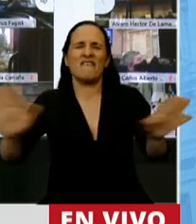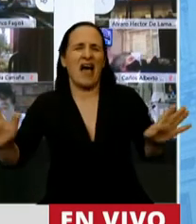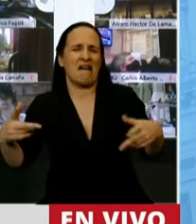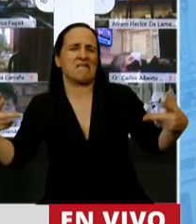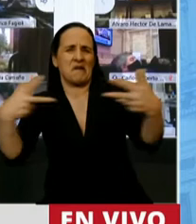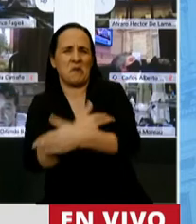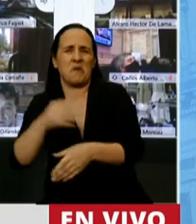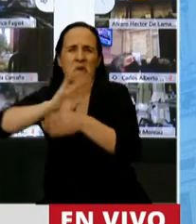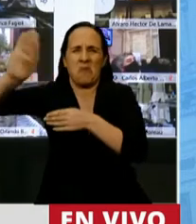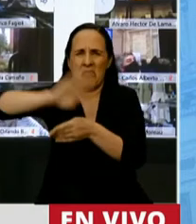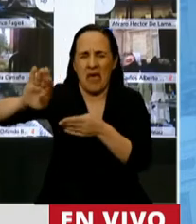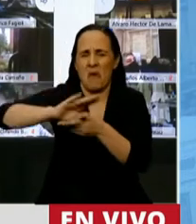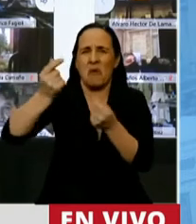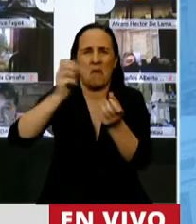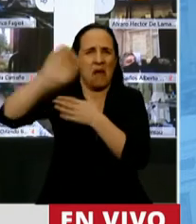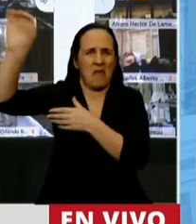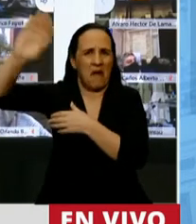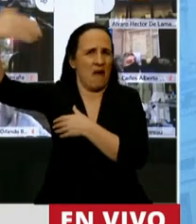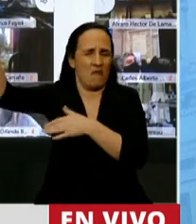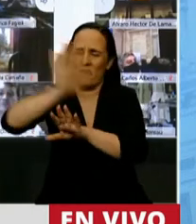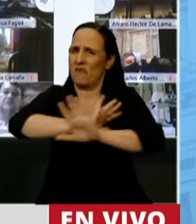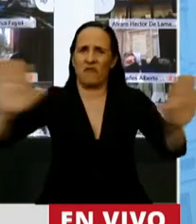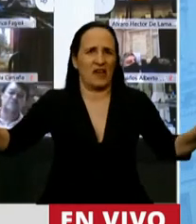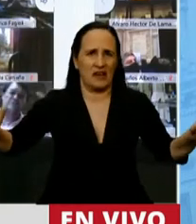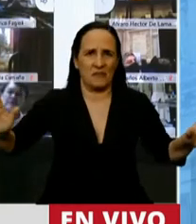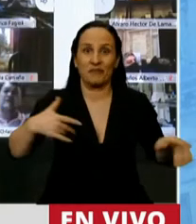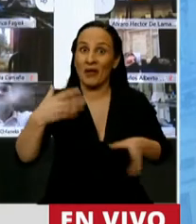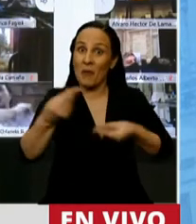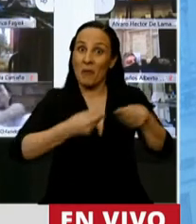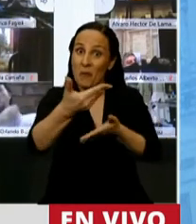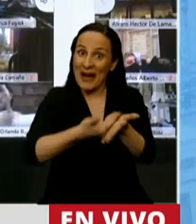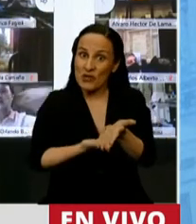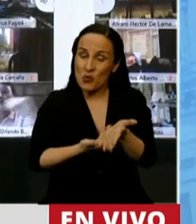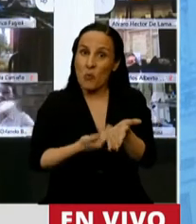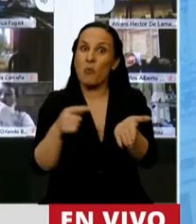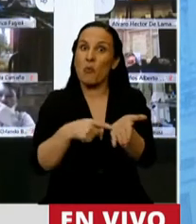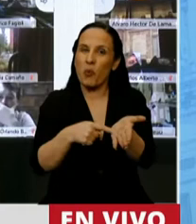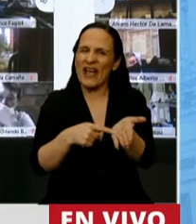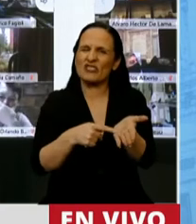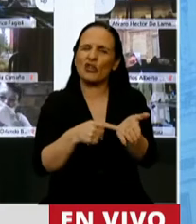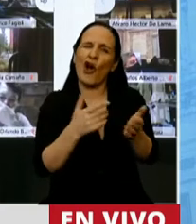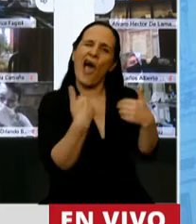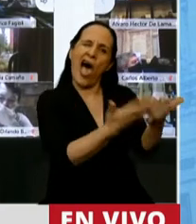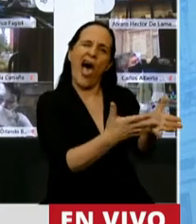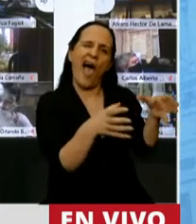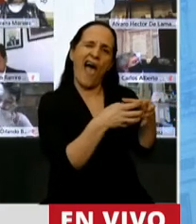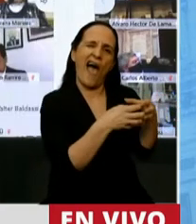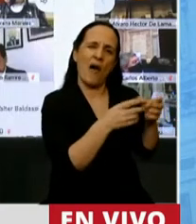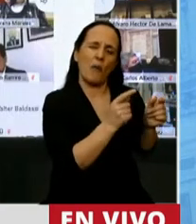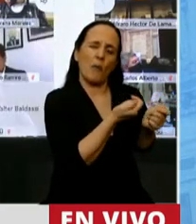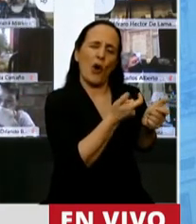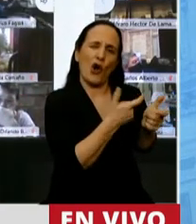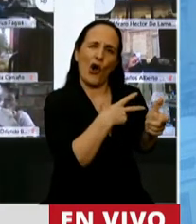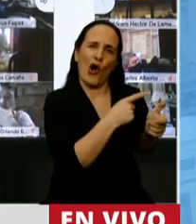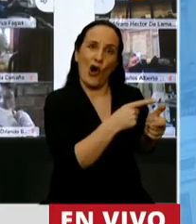ajuste, del endeudamiento, de la fuga. Este presupuesto busca dejar atrás ese país para pocos que terminó 2019 con la